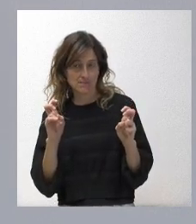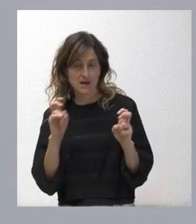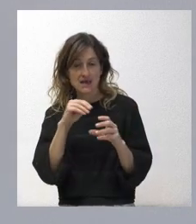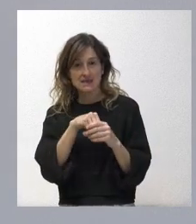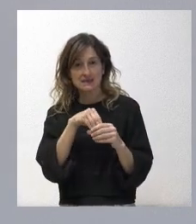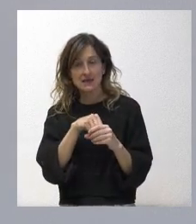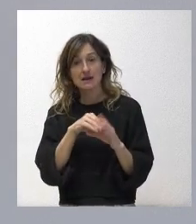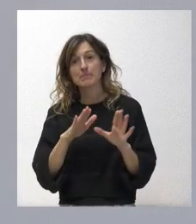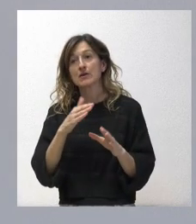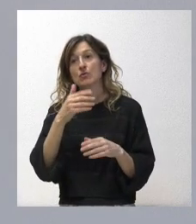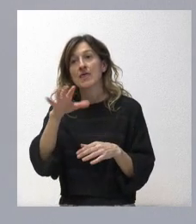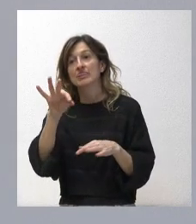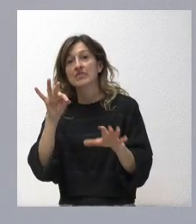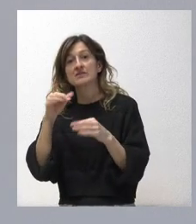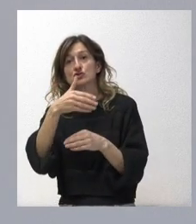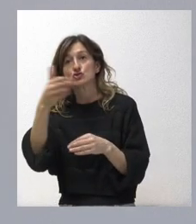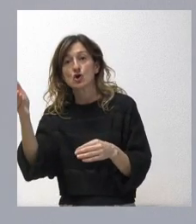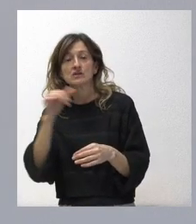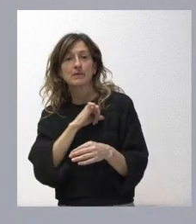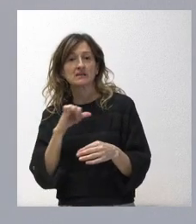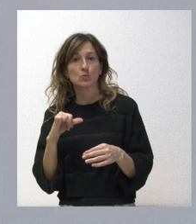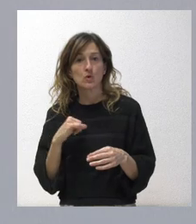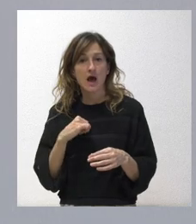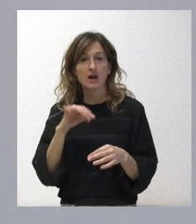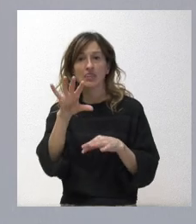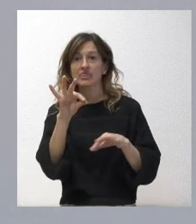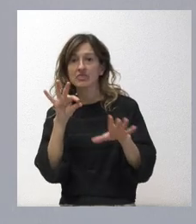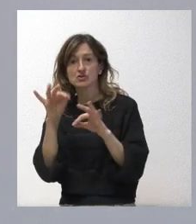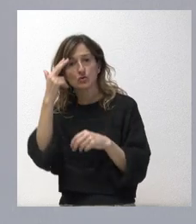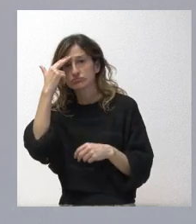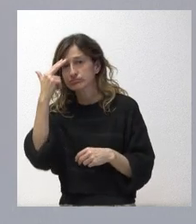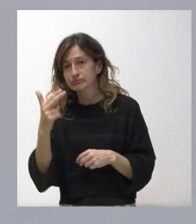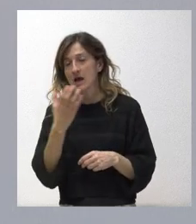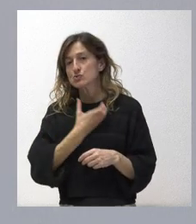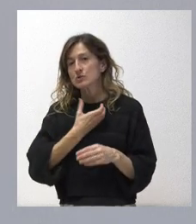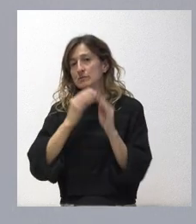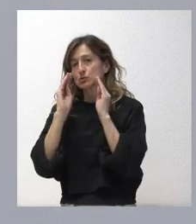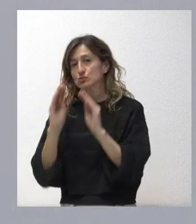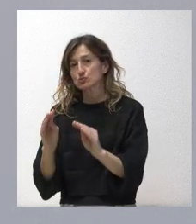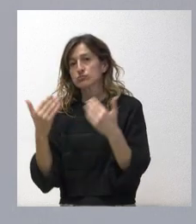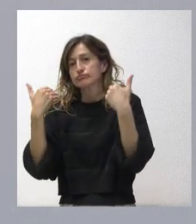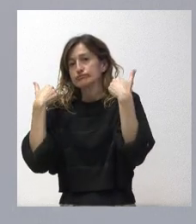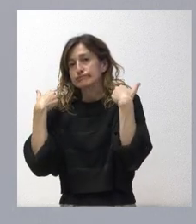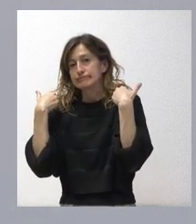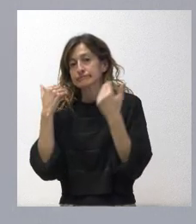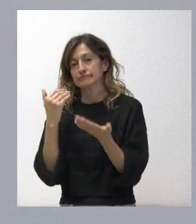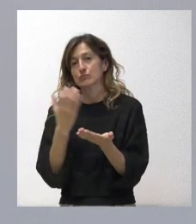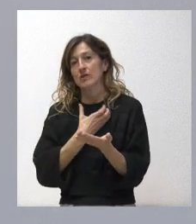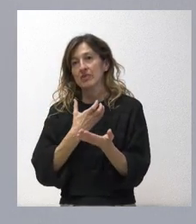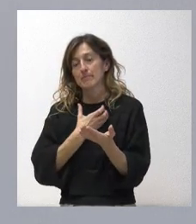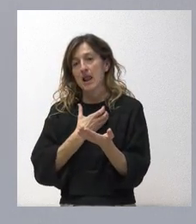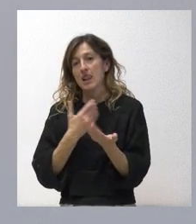Pero tenemos que respetar las decisiones de cualquier particular y de cualquier ayuntamiento que tienen autonomía municipal para ello.